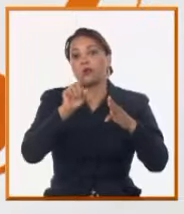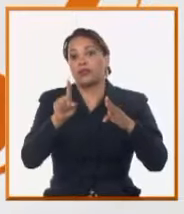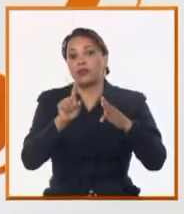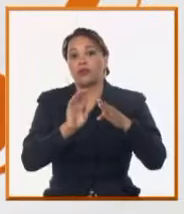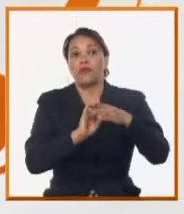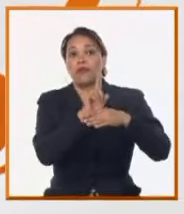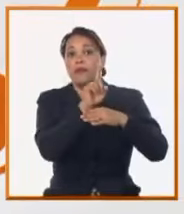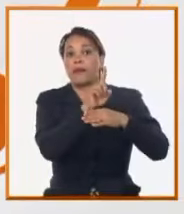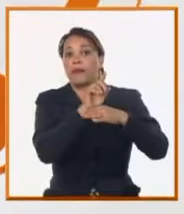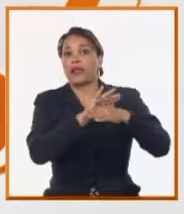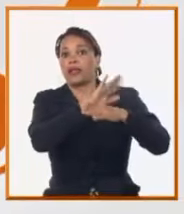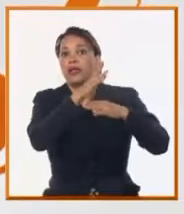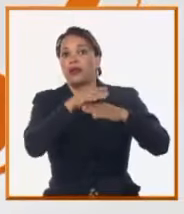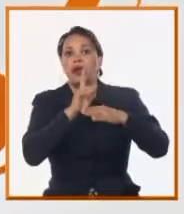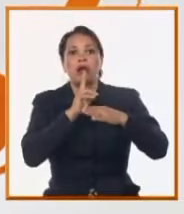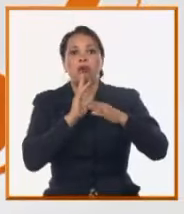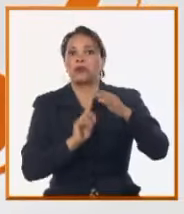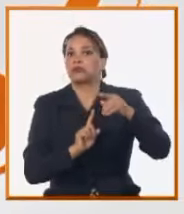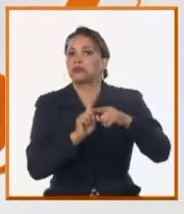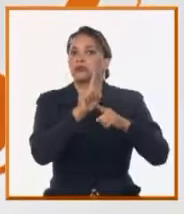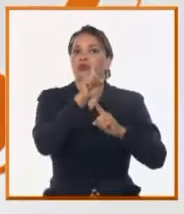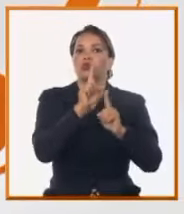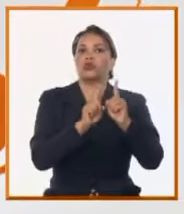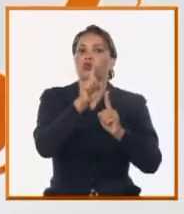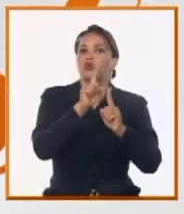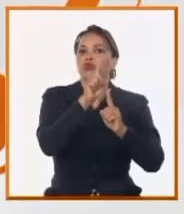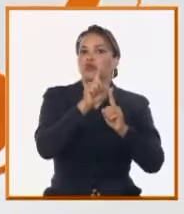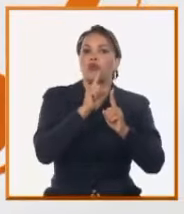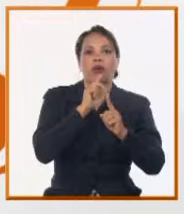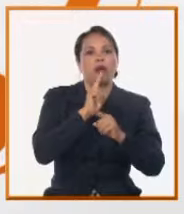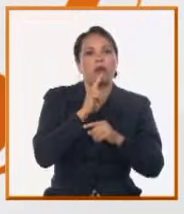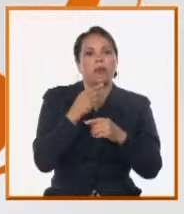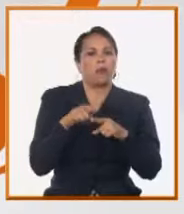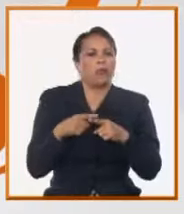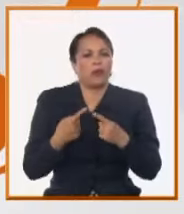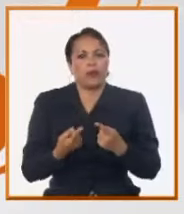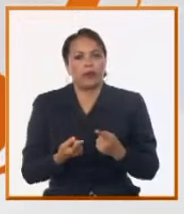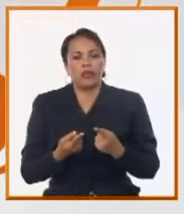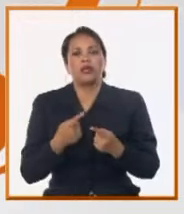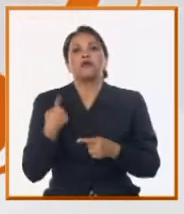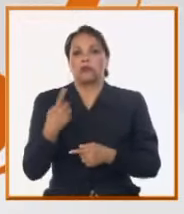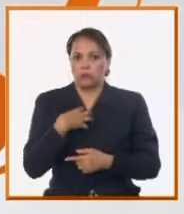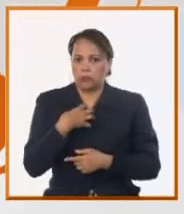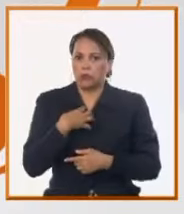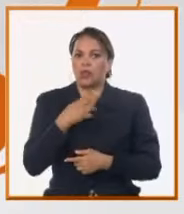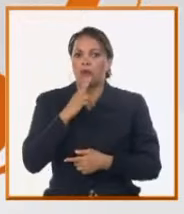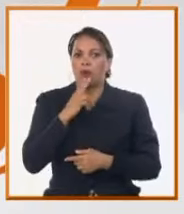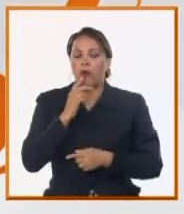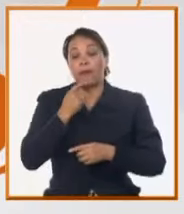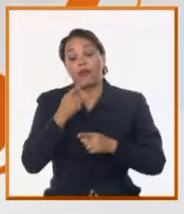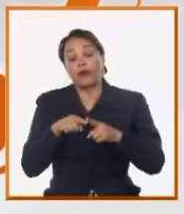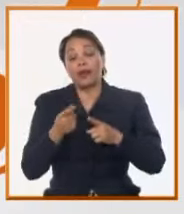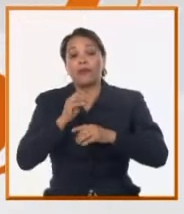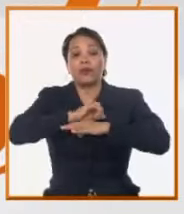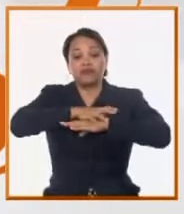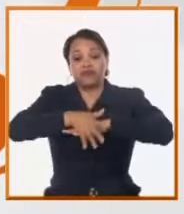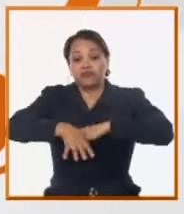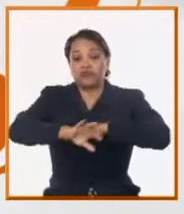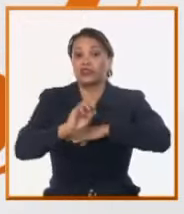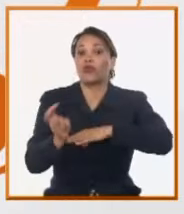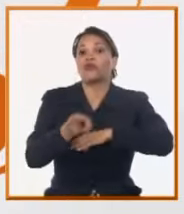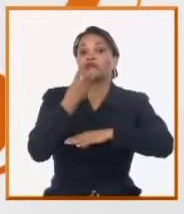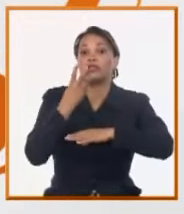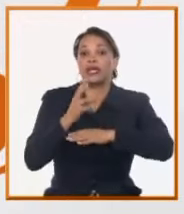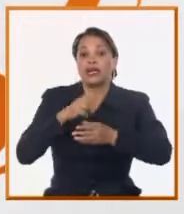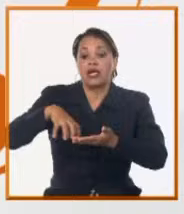arriba, carecen del agua porque no les sube a ellos, porque nosotros constantemente tenemos ese salidero. Son tres salideros en el